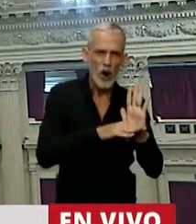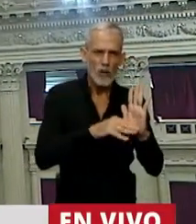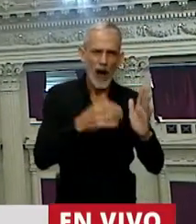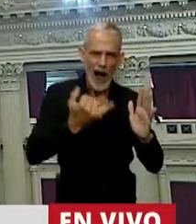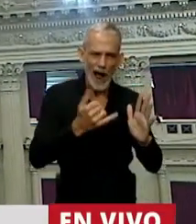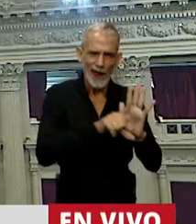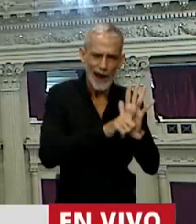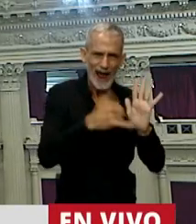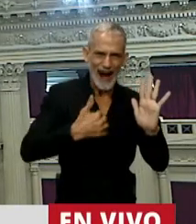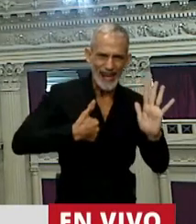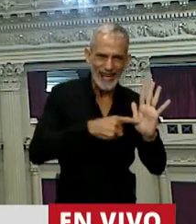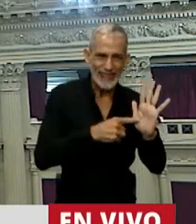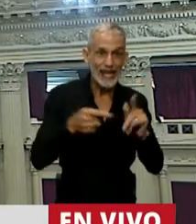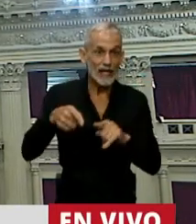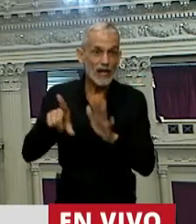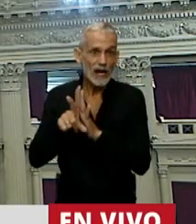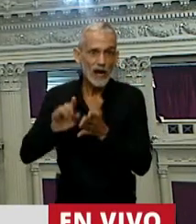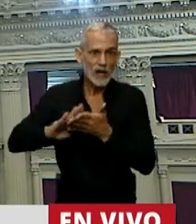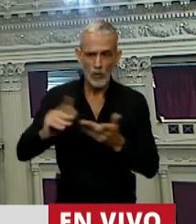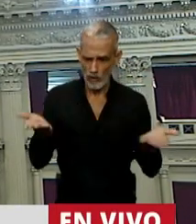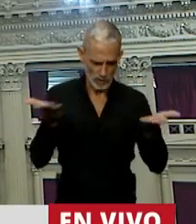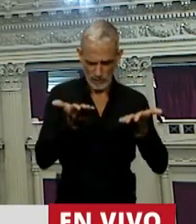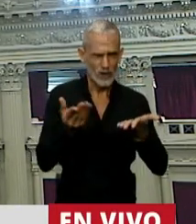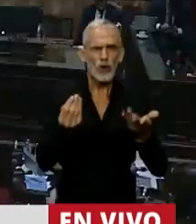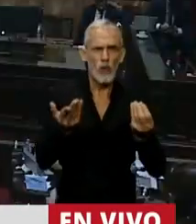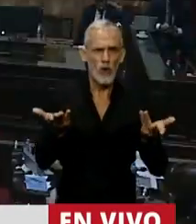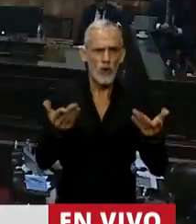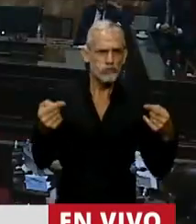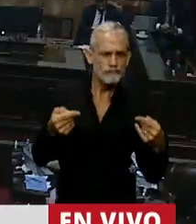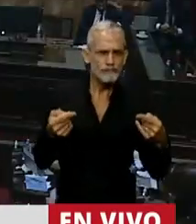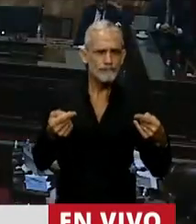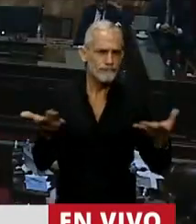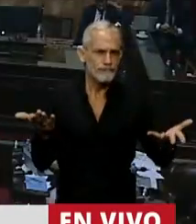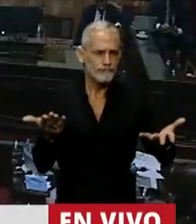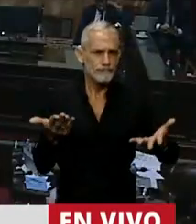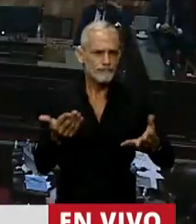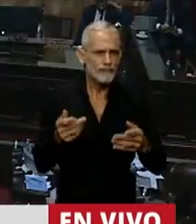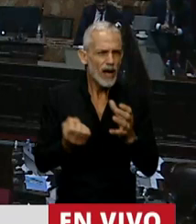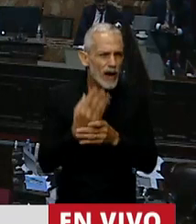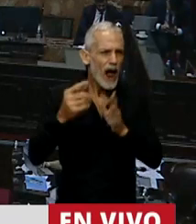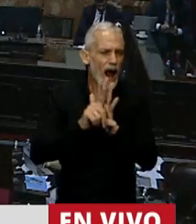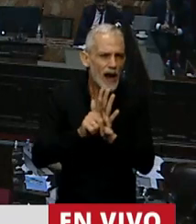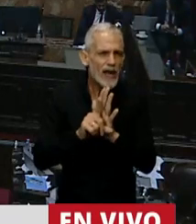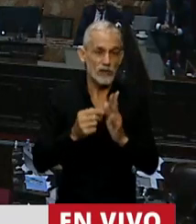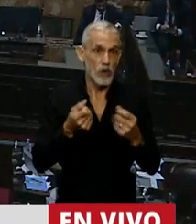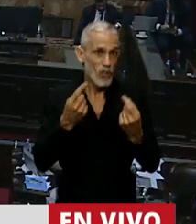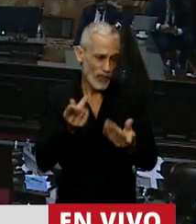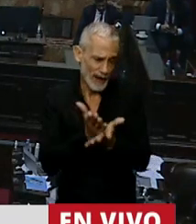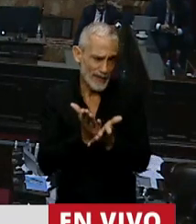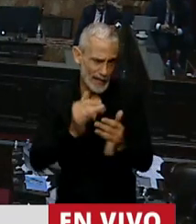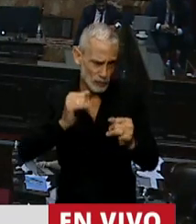jurídica argentina y esta ley que hoy quieren sancionar? Legislar tiene que ver con dar derechos,